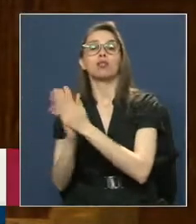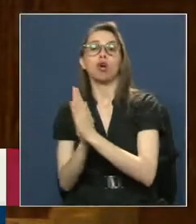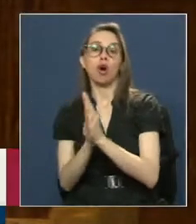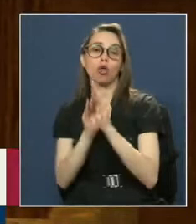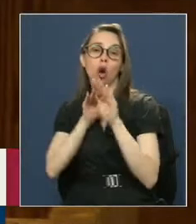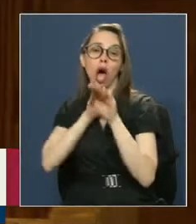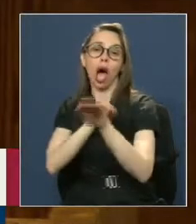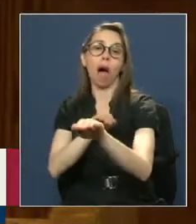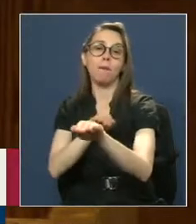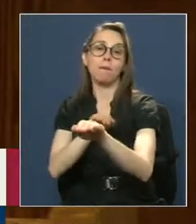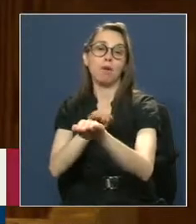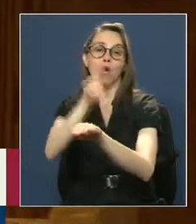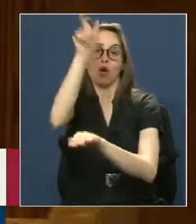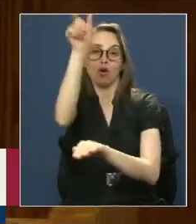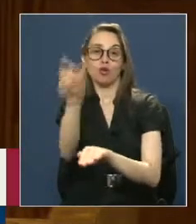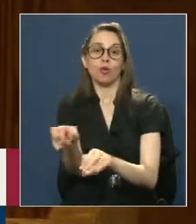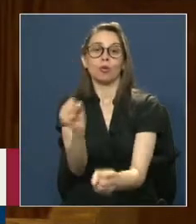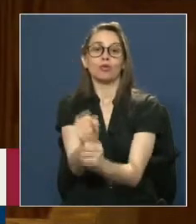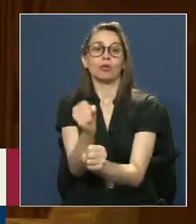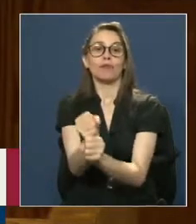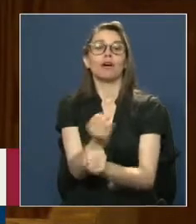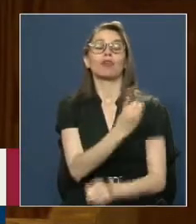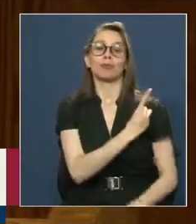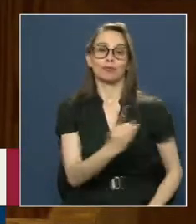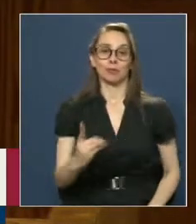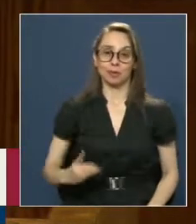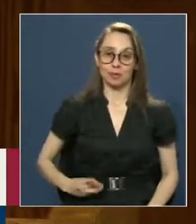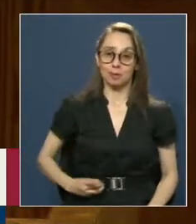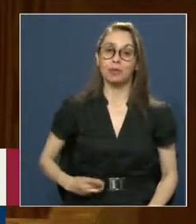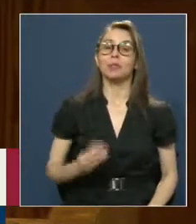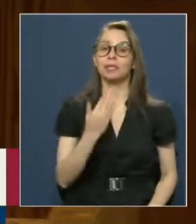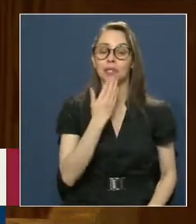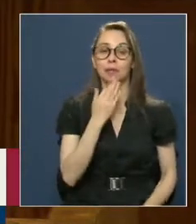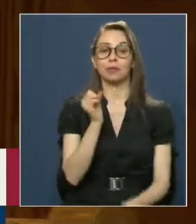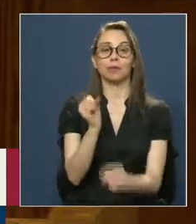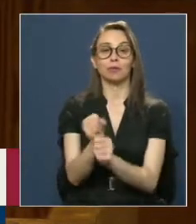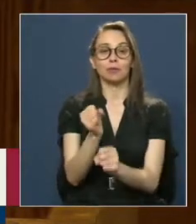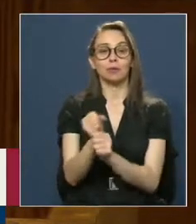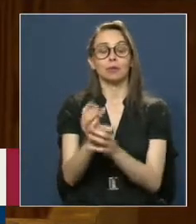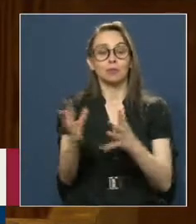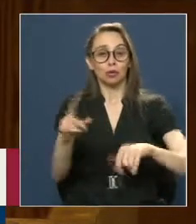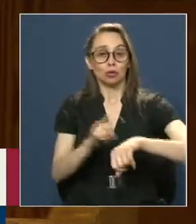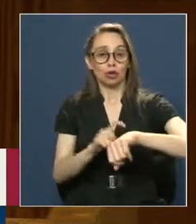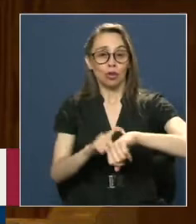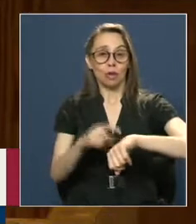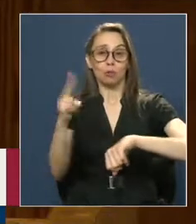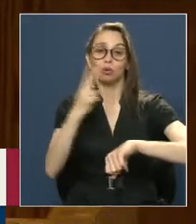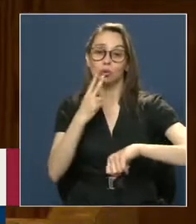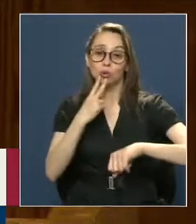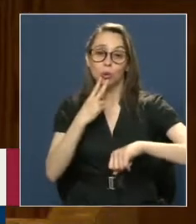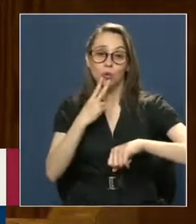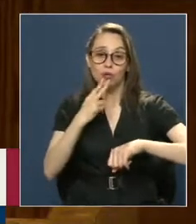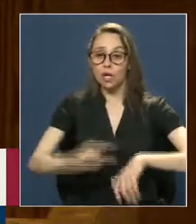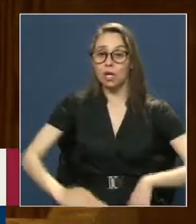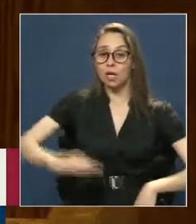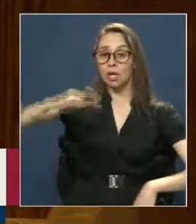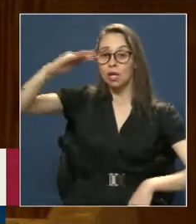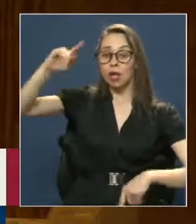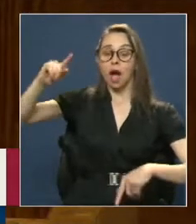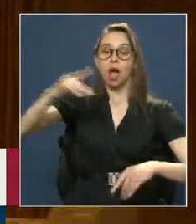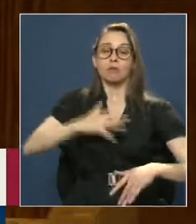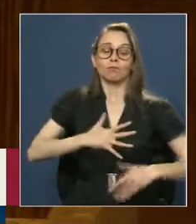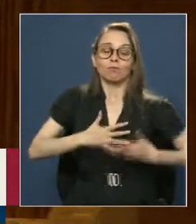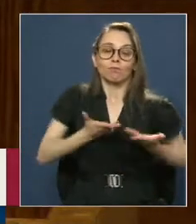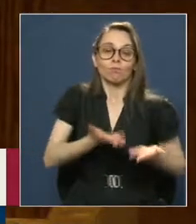brindaron Durante su gestión de parlamentaria Y también dedicando tanto tiempo de su vida al Partido Radical